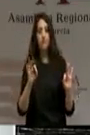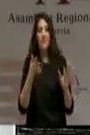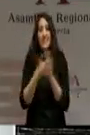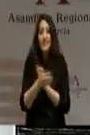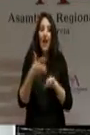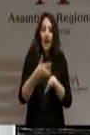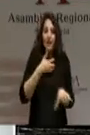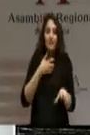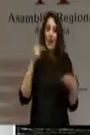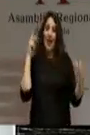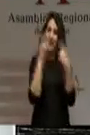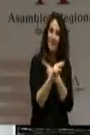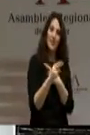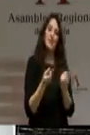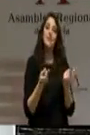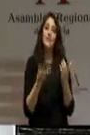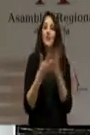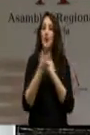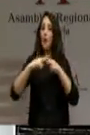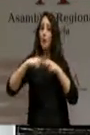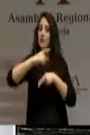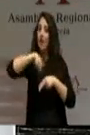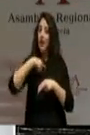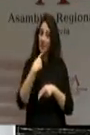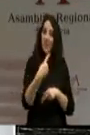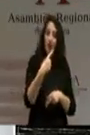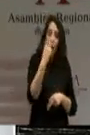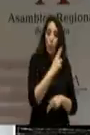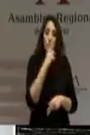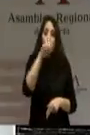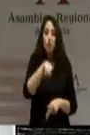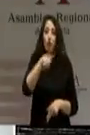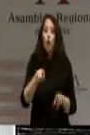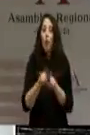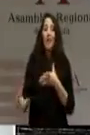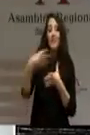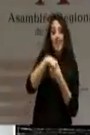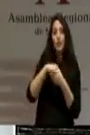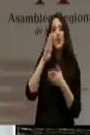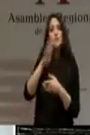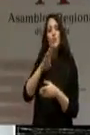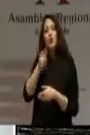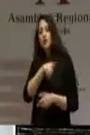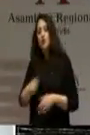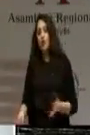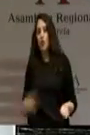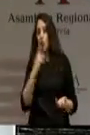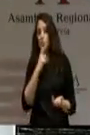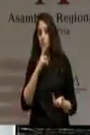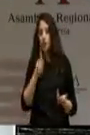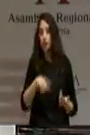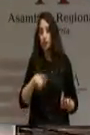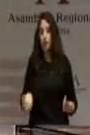desde la política. Dígalo, señor Garre. ¿Se compromete a no nombrar a ningún imputado? No puede usted pedirle a la región, a sus